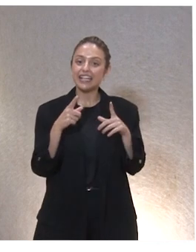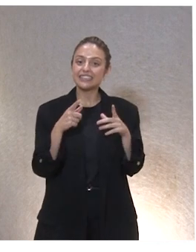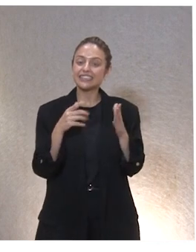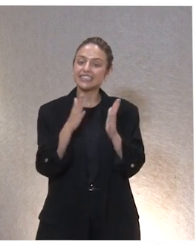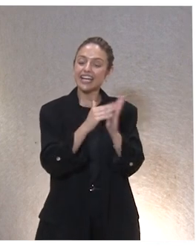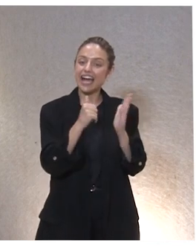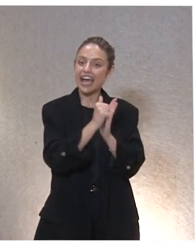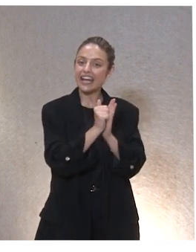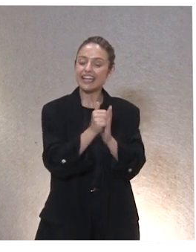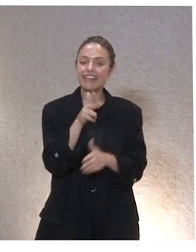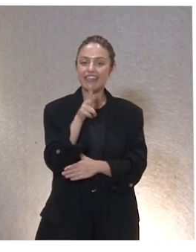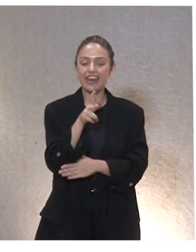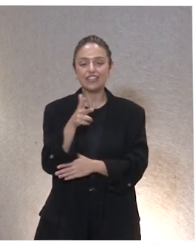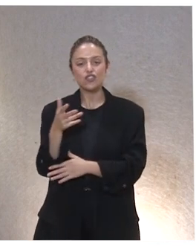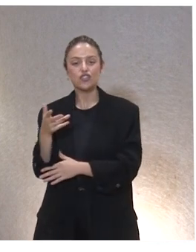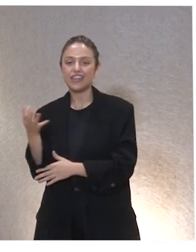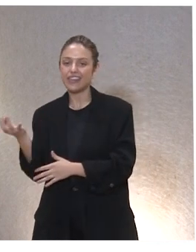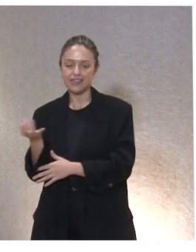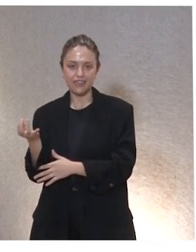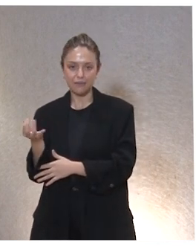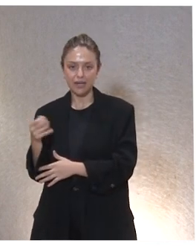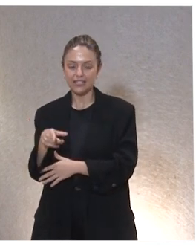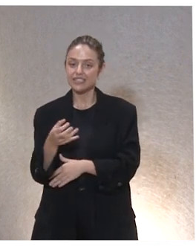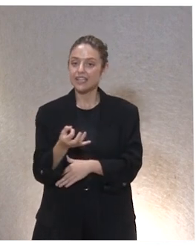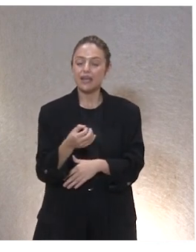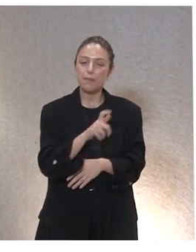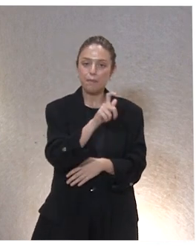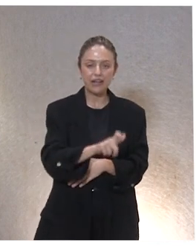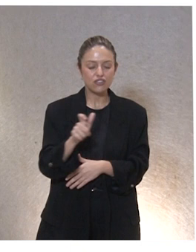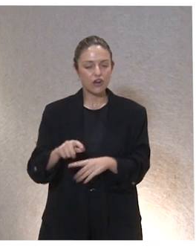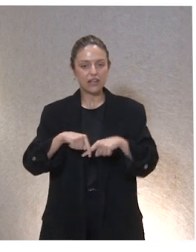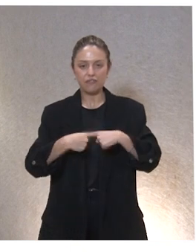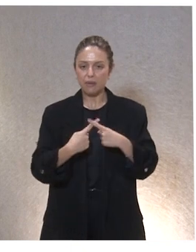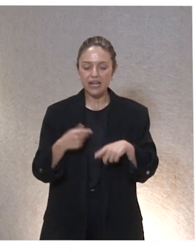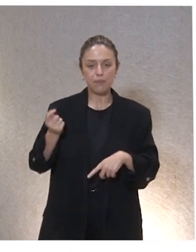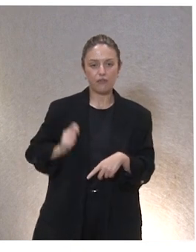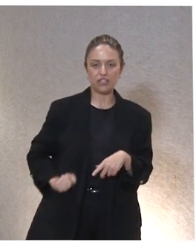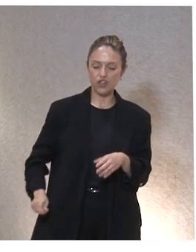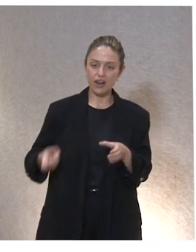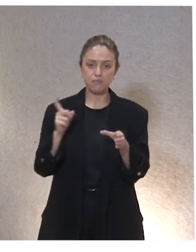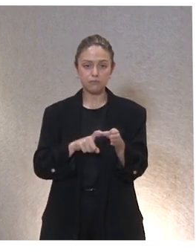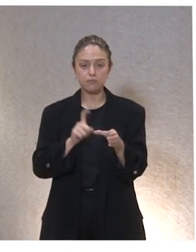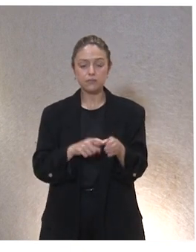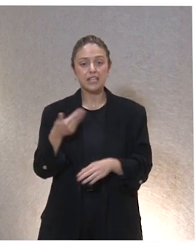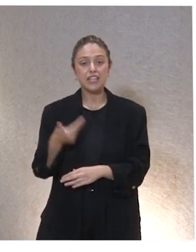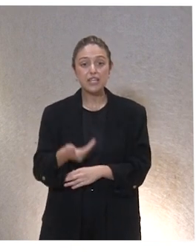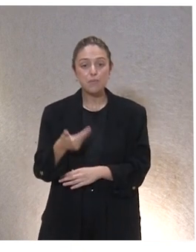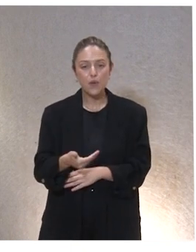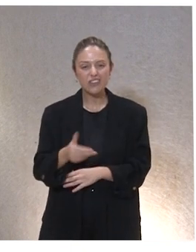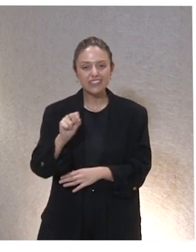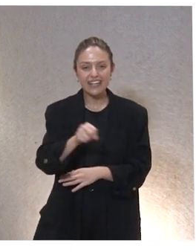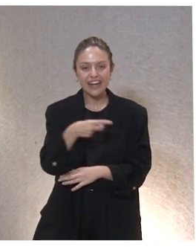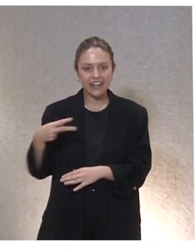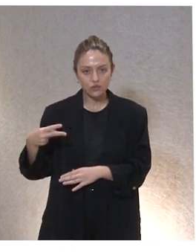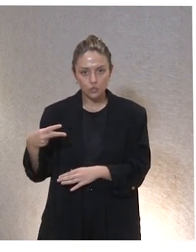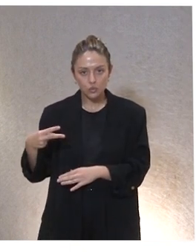deberes. Esto fue un proceso transversal donde participaron personas, familias, profesionales, y lo importante no es el resultado, que